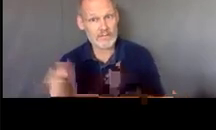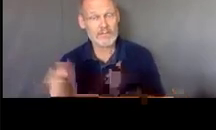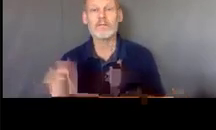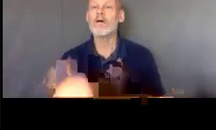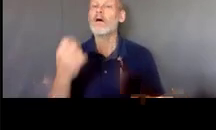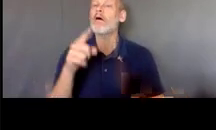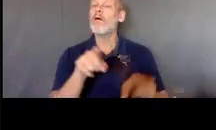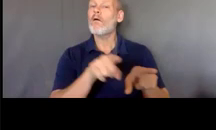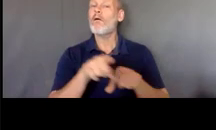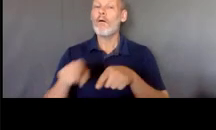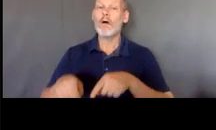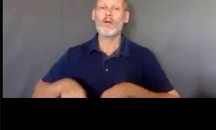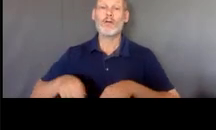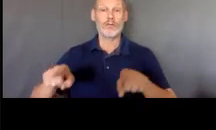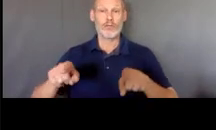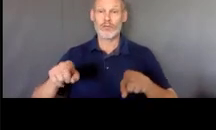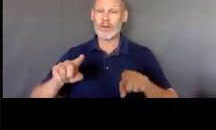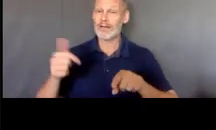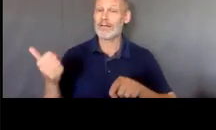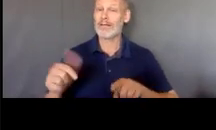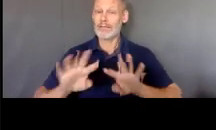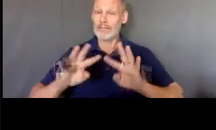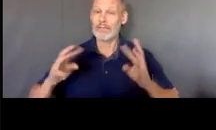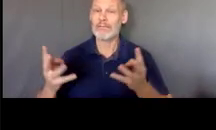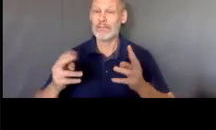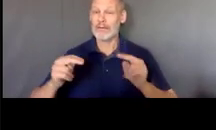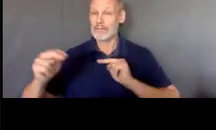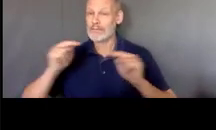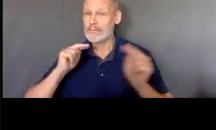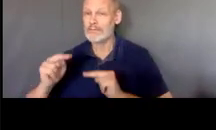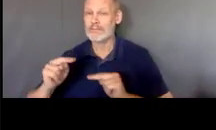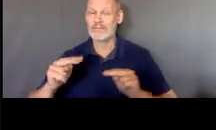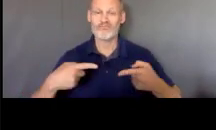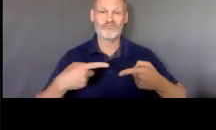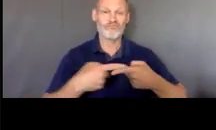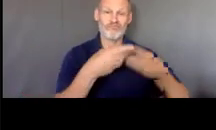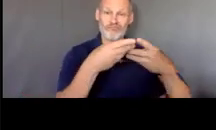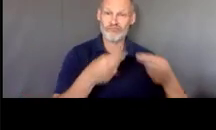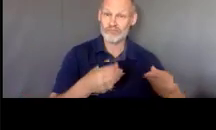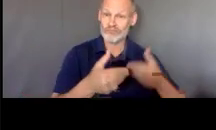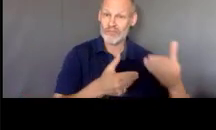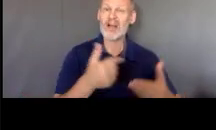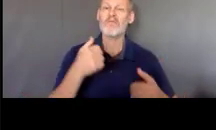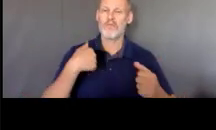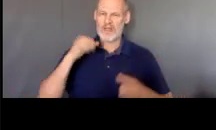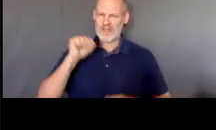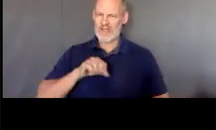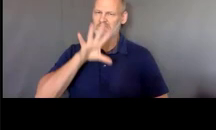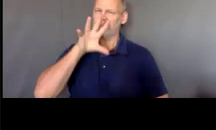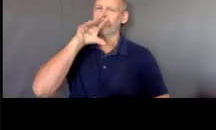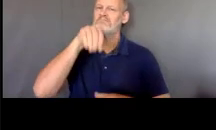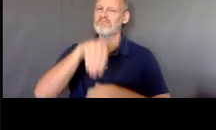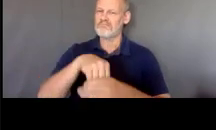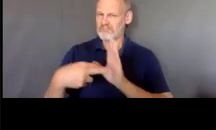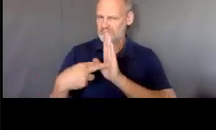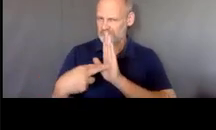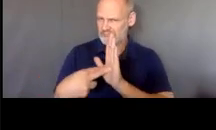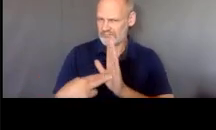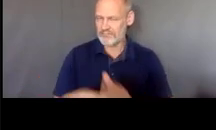durante negociaciones o cualquier otro tipo de proceso de resolución de disputas y también podemos proporcionar